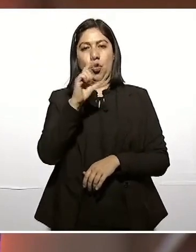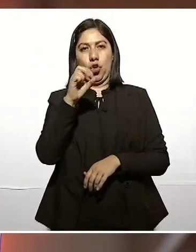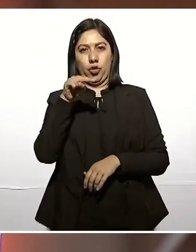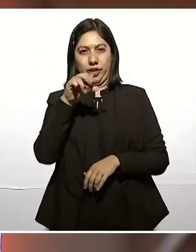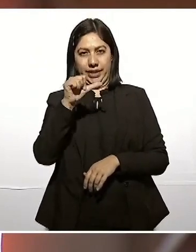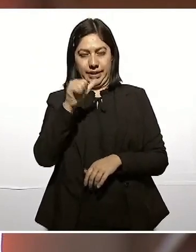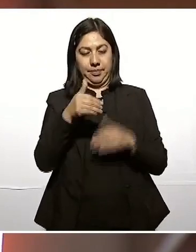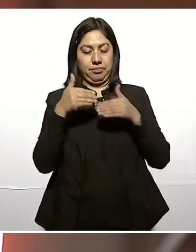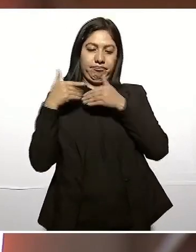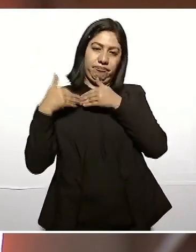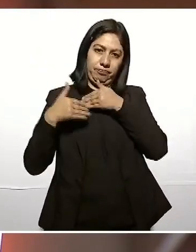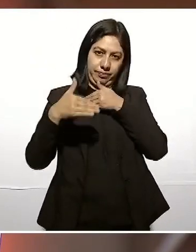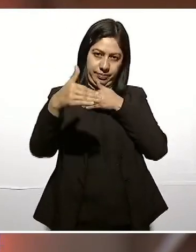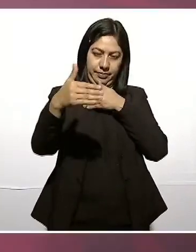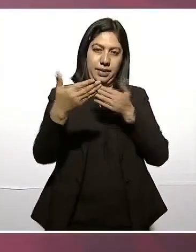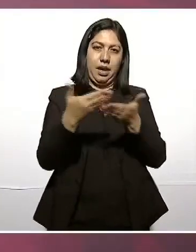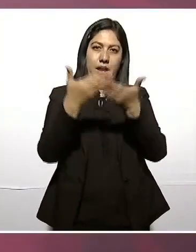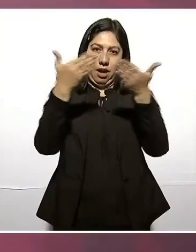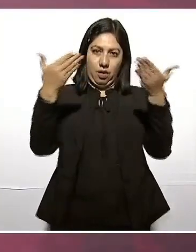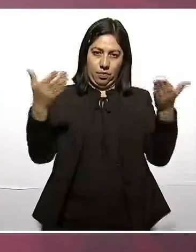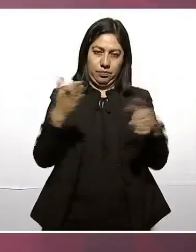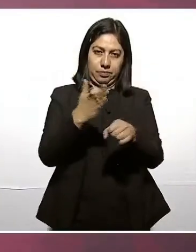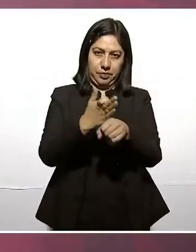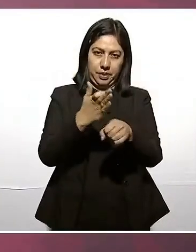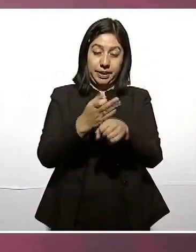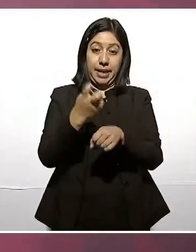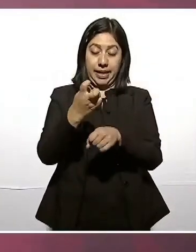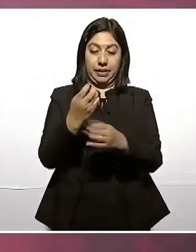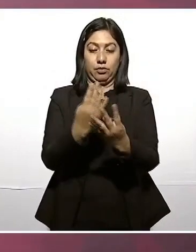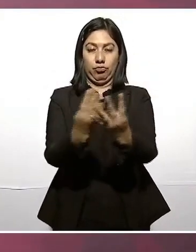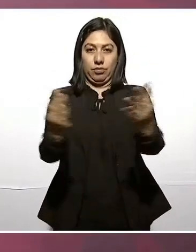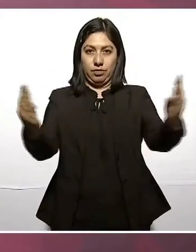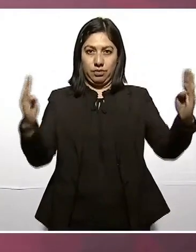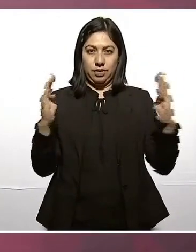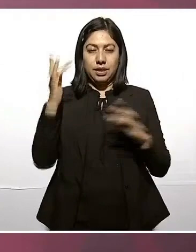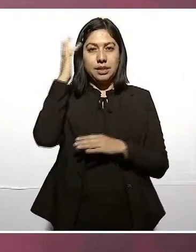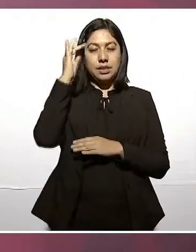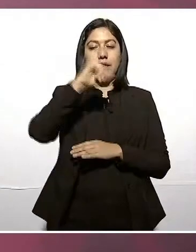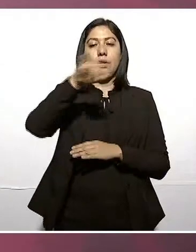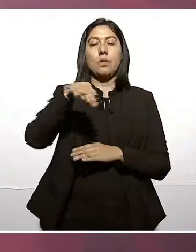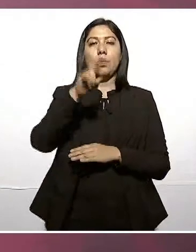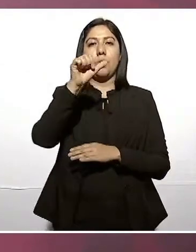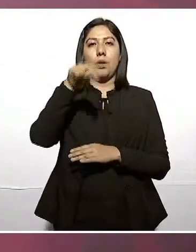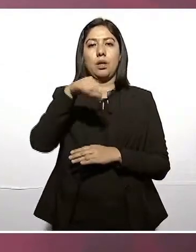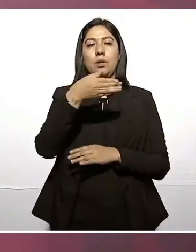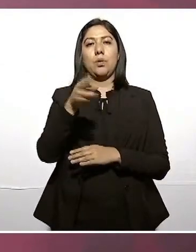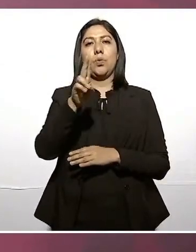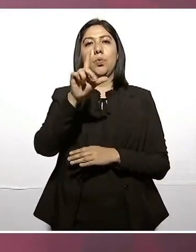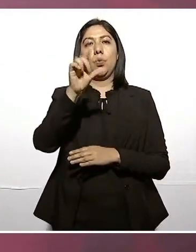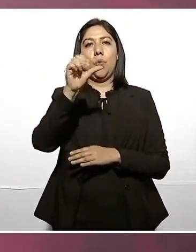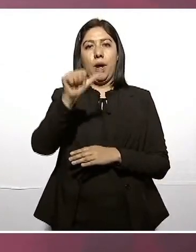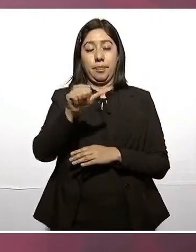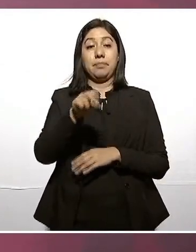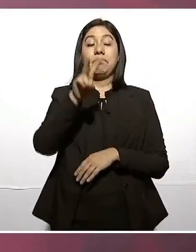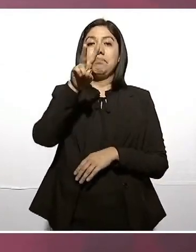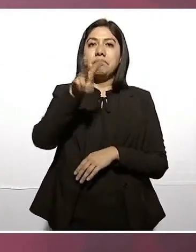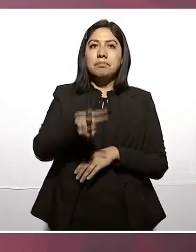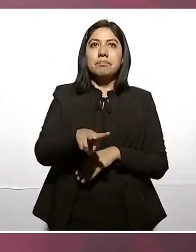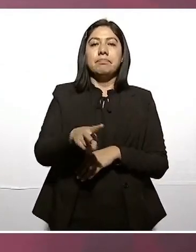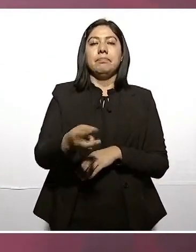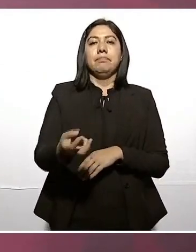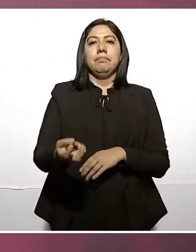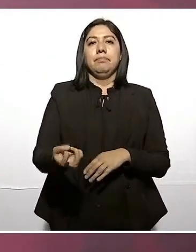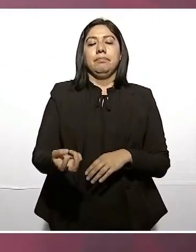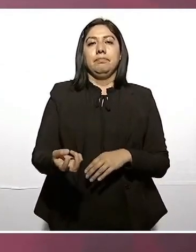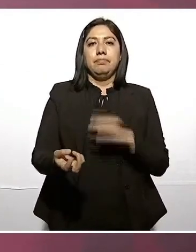nuestros días, este fuerte de San Juan de López Obrador. La verdad es que